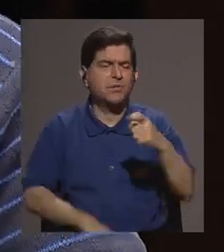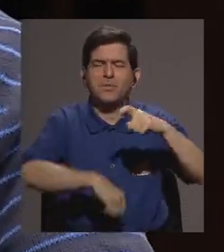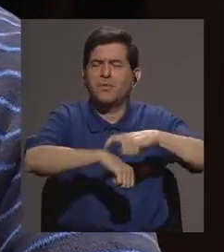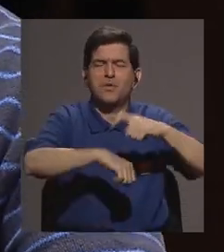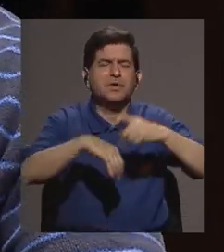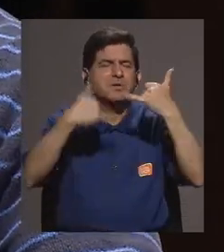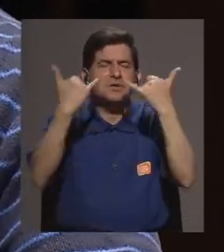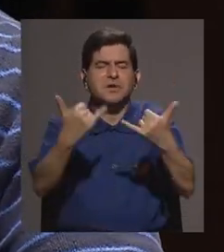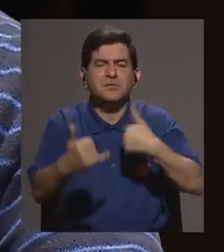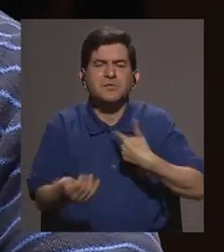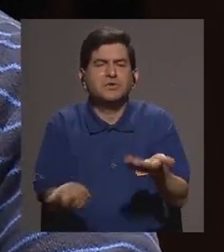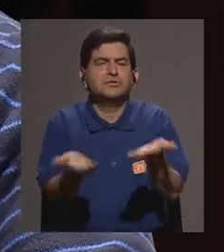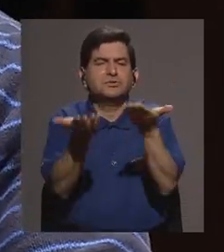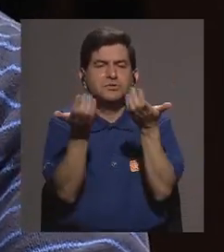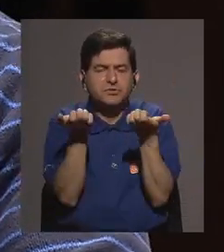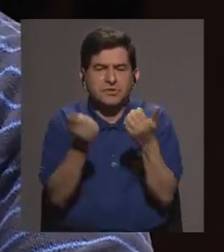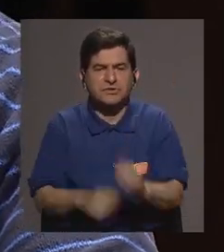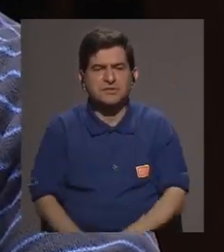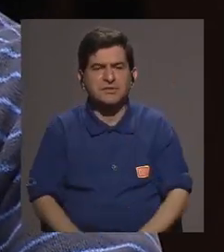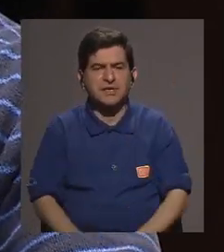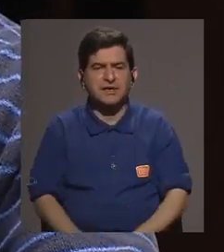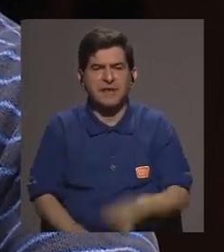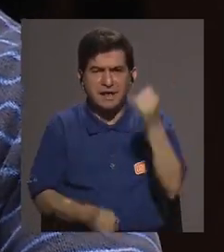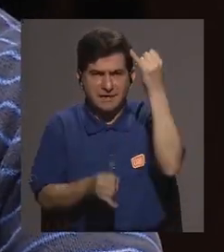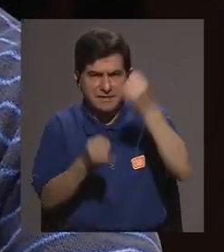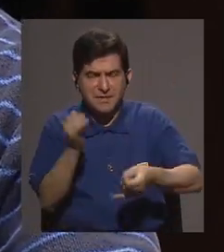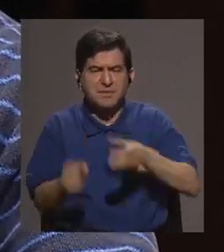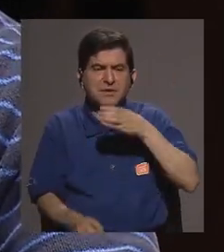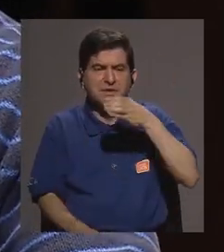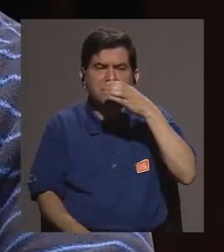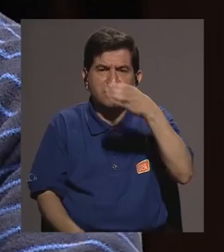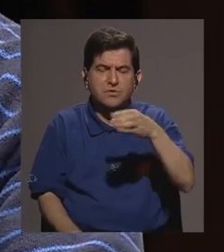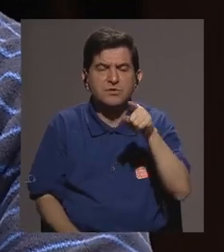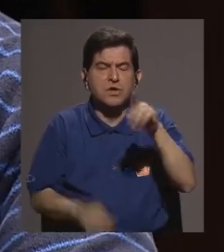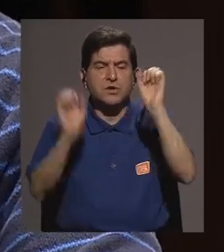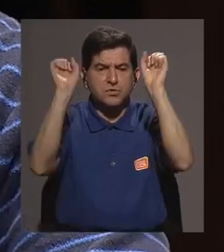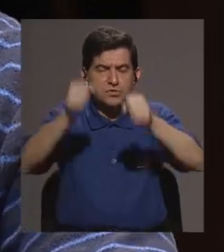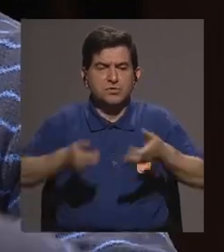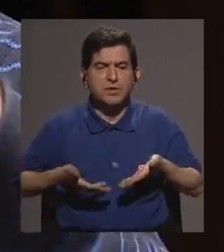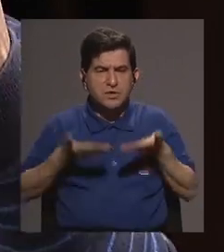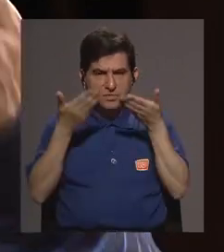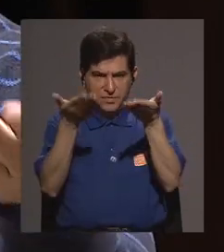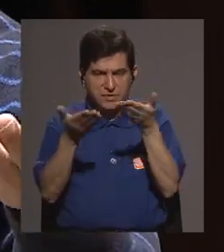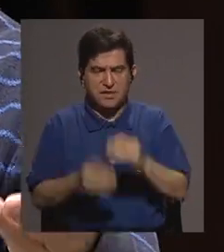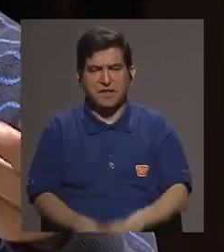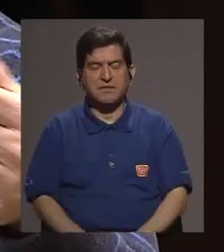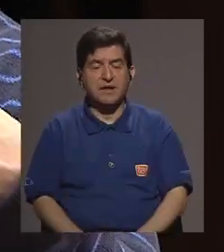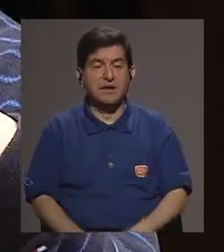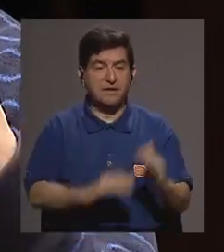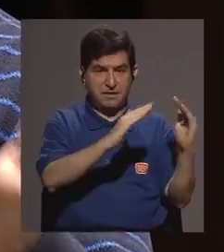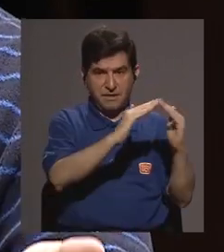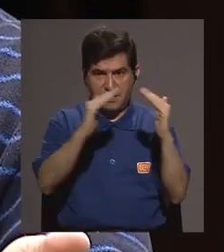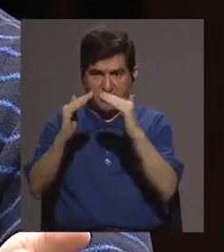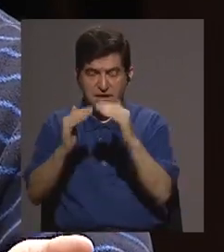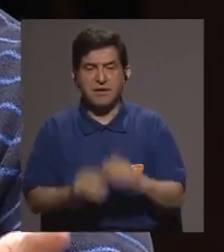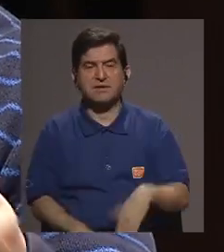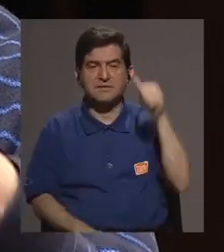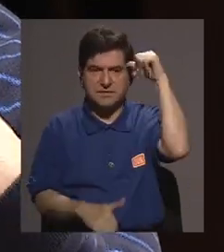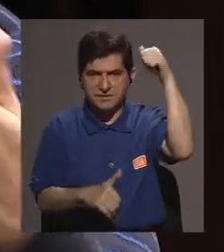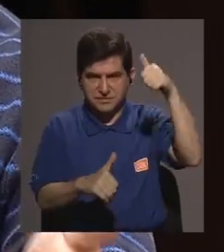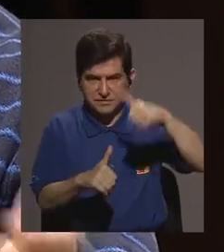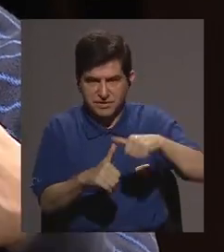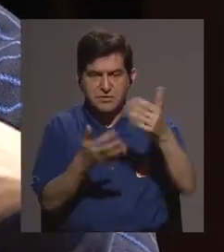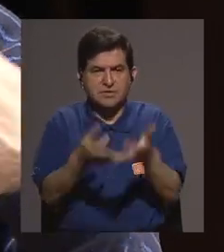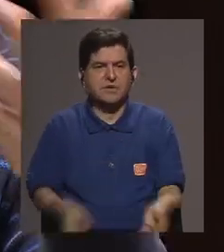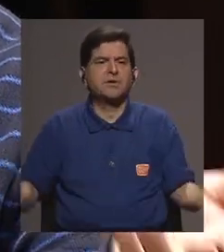ya el programa si no me gustaría pues que pudiéramos cerrar con algunas recomendaciones que usted pudiera dar para que allá en los hogares pues puedan tomar en cuenta